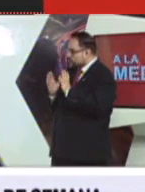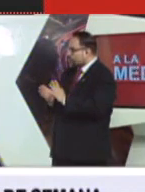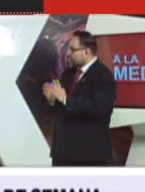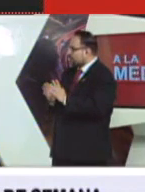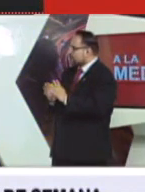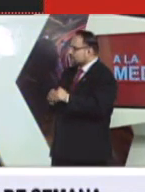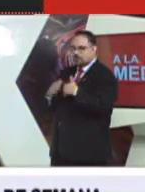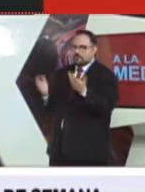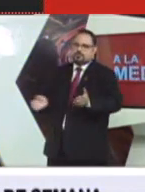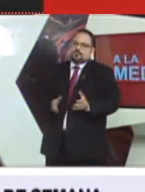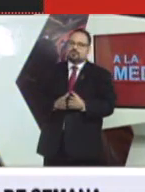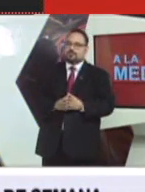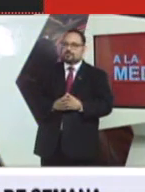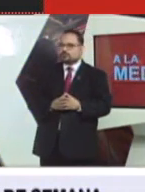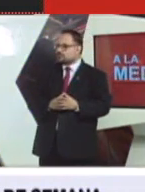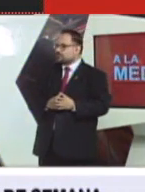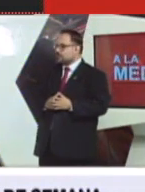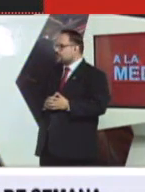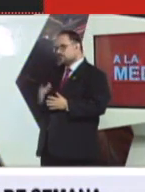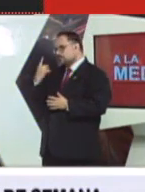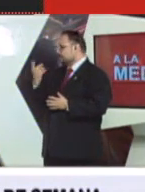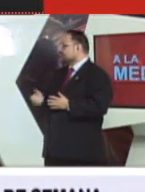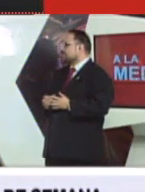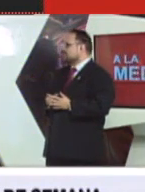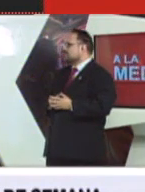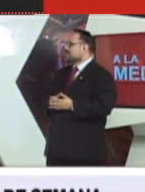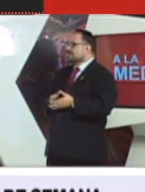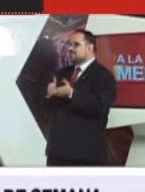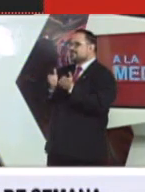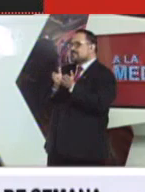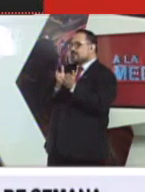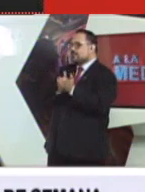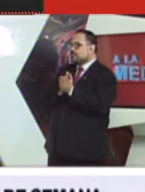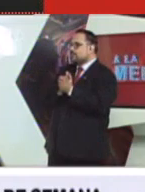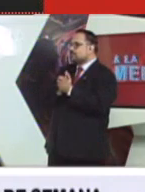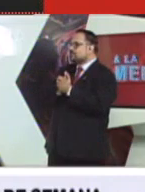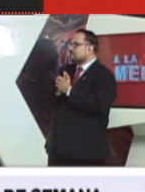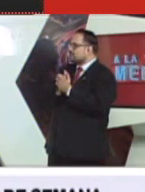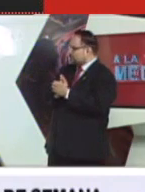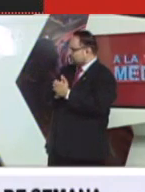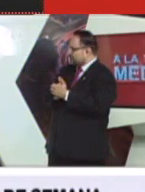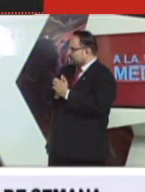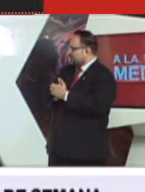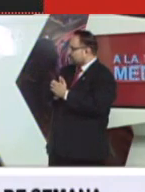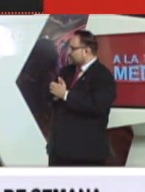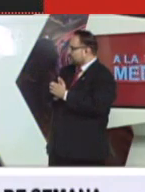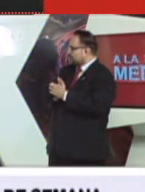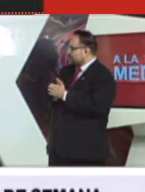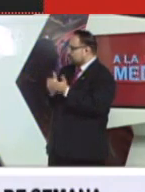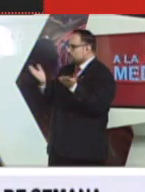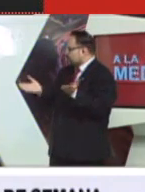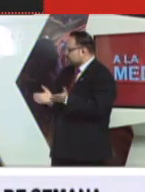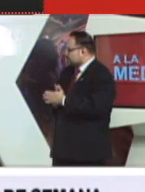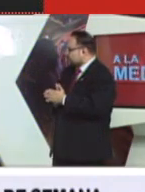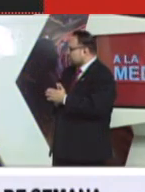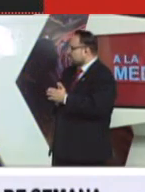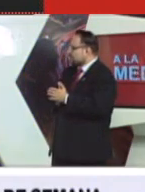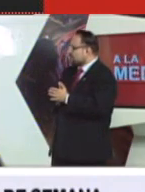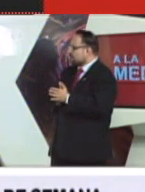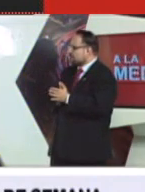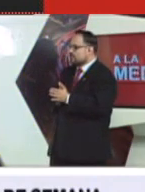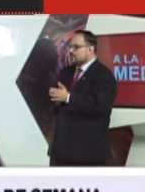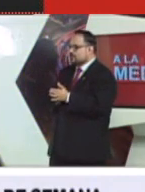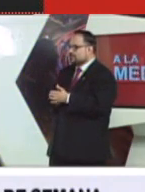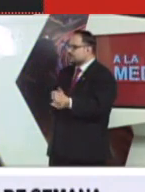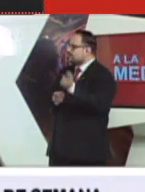protocolos. ¿Por qué? Porque yo entiendo que los funcionarios lo que han de saber es la forma a veces en que el guatemalteco nos comportamos, ¿verdad?